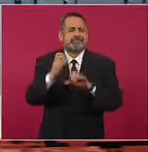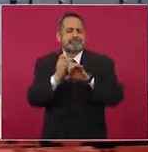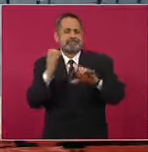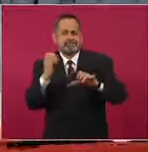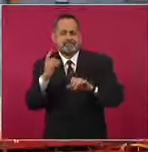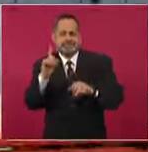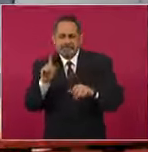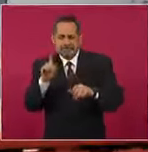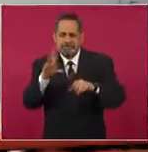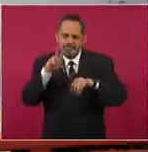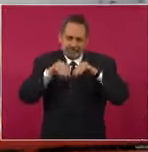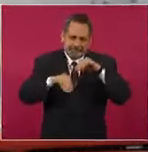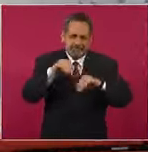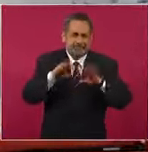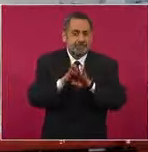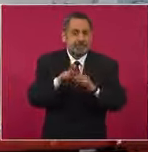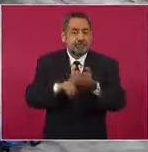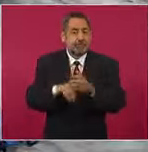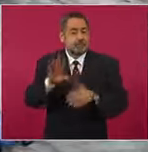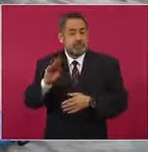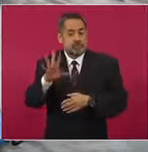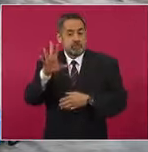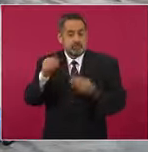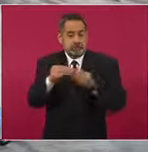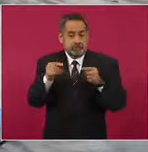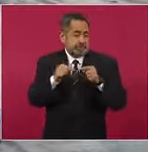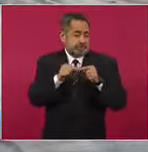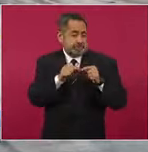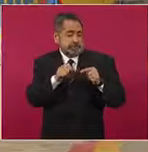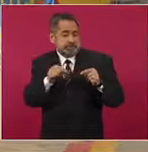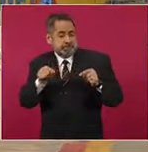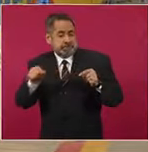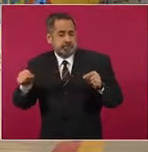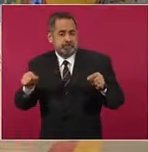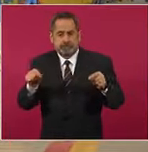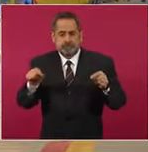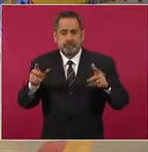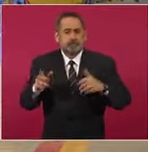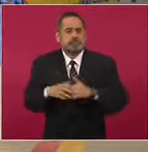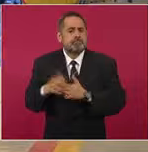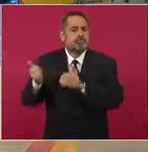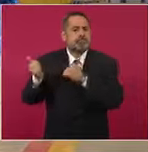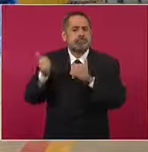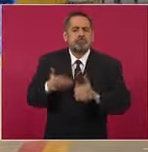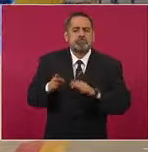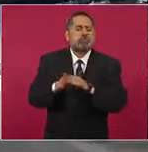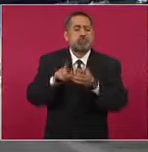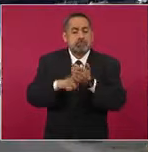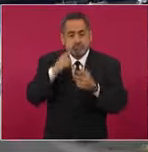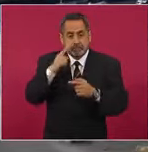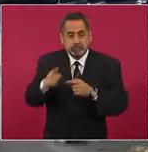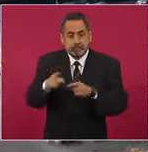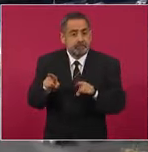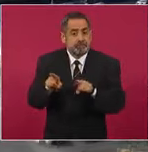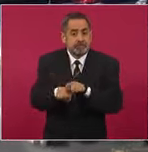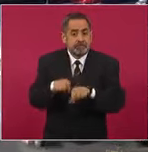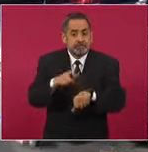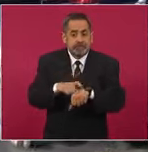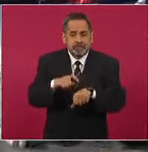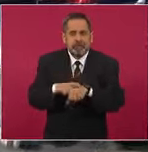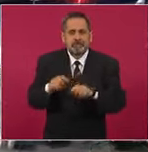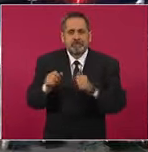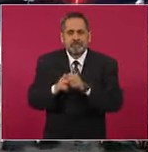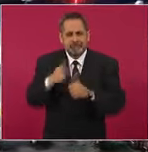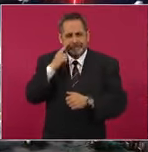fraccionadora de coque con 85 metros de largo y columnas atmosféricas. La descarga de estos equipos se realizó de manera simultánea con la embarcación